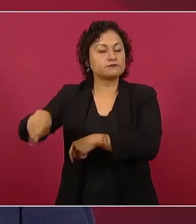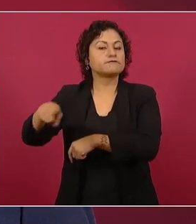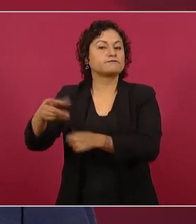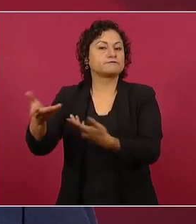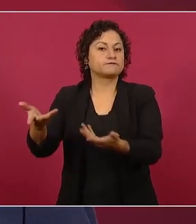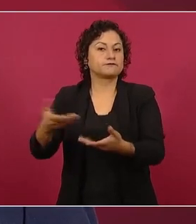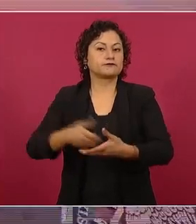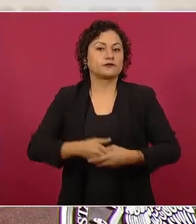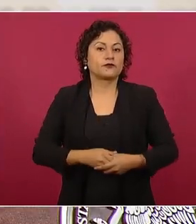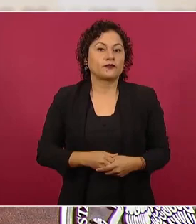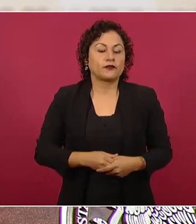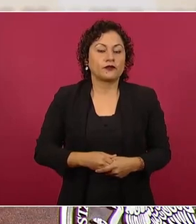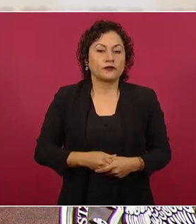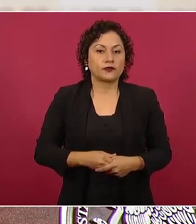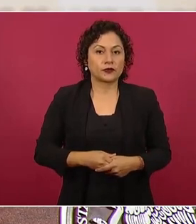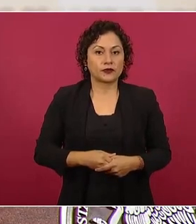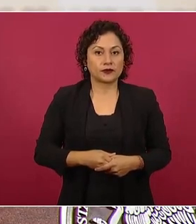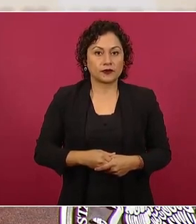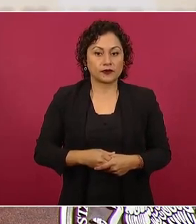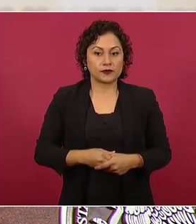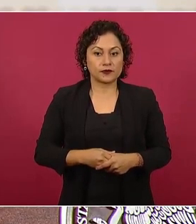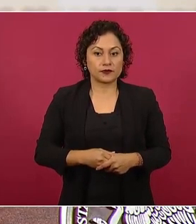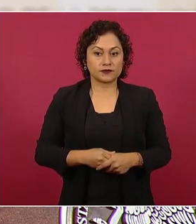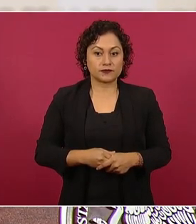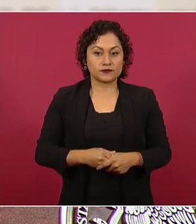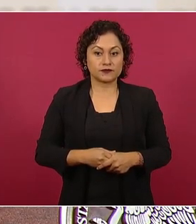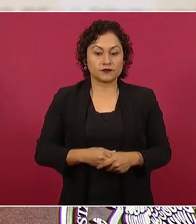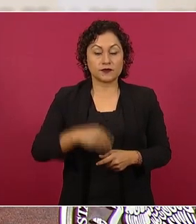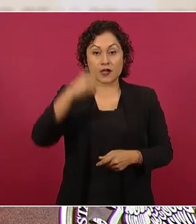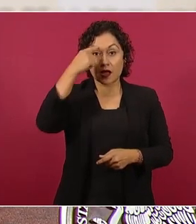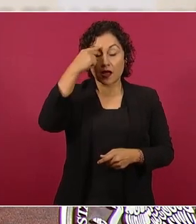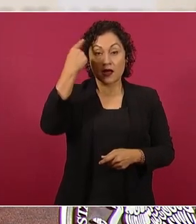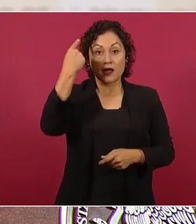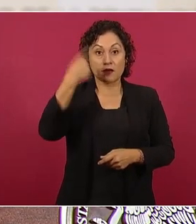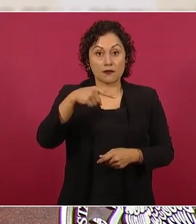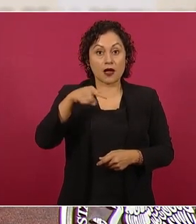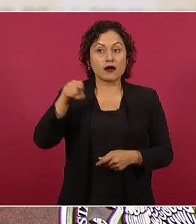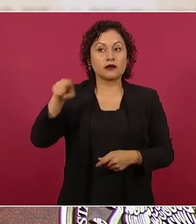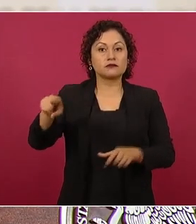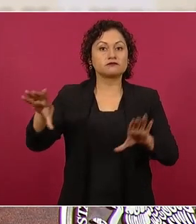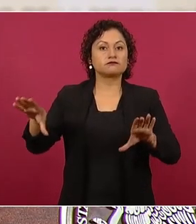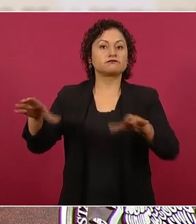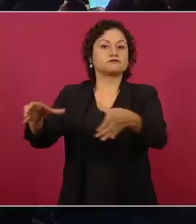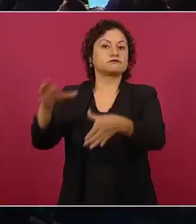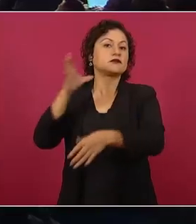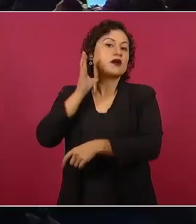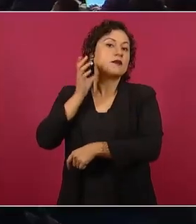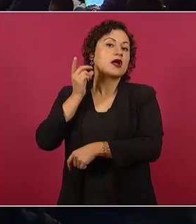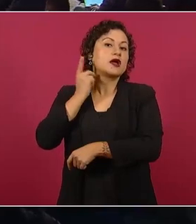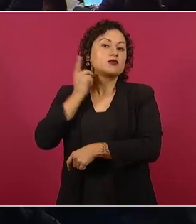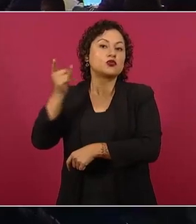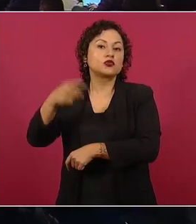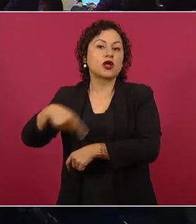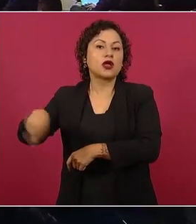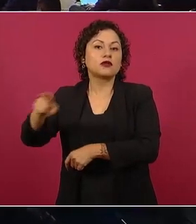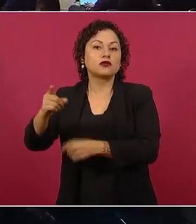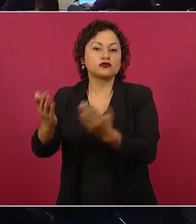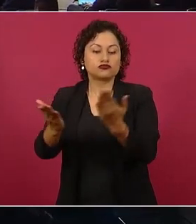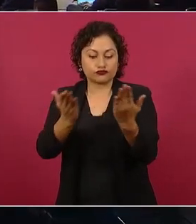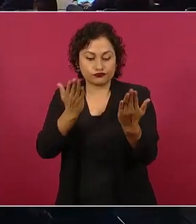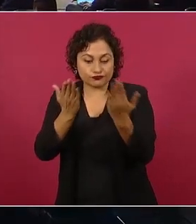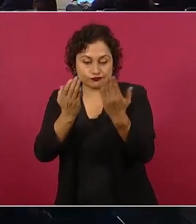para que en el Congreso se analice, se debata